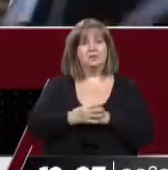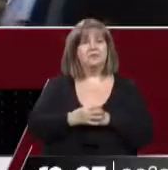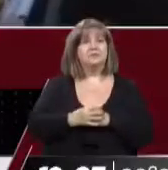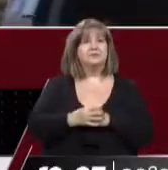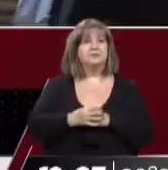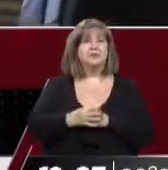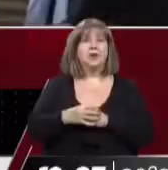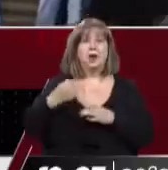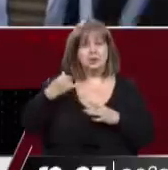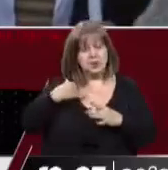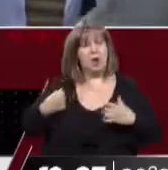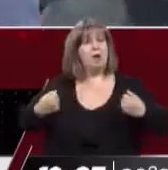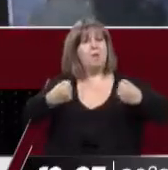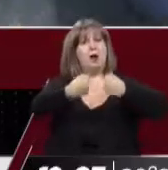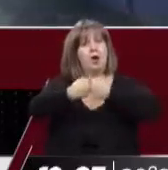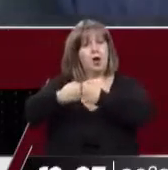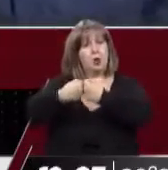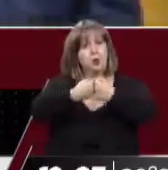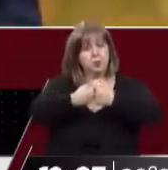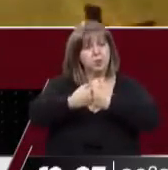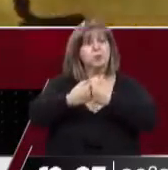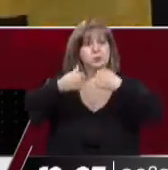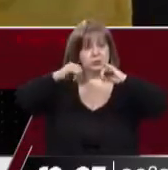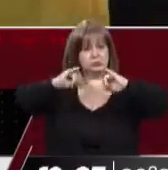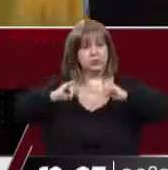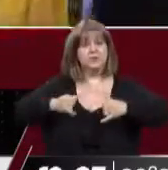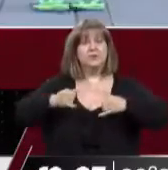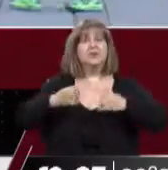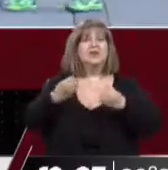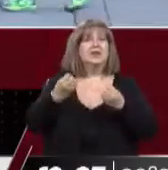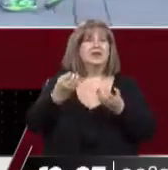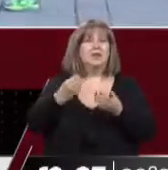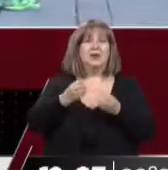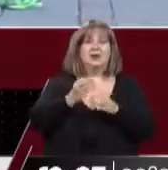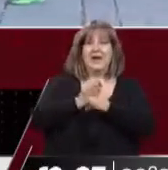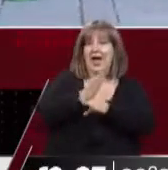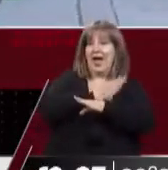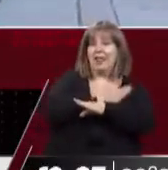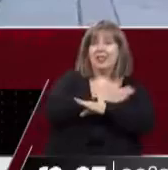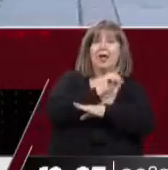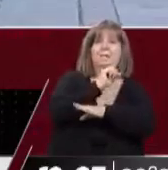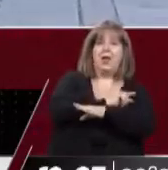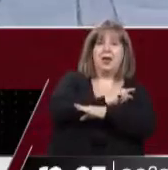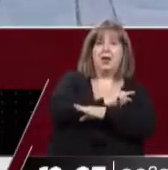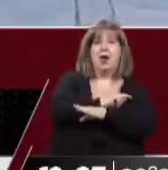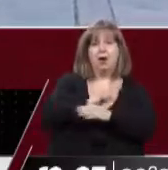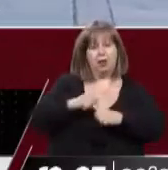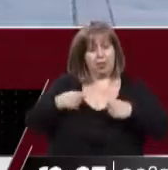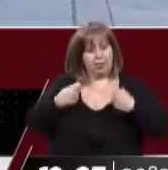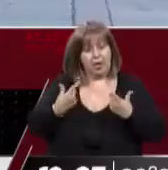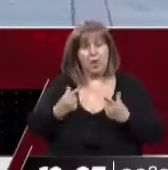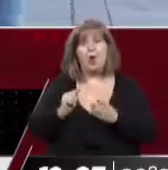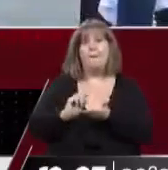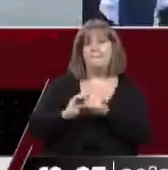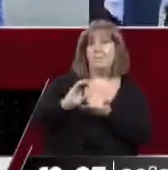Hemos acordado una propuesta superadora respecto a la inicial, en este marco de la progresividad en las negociaciones